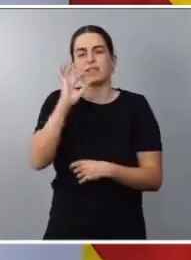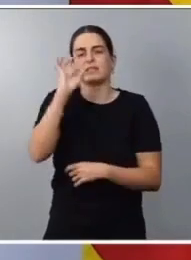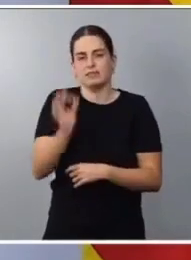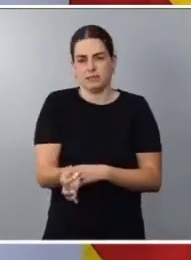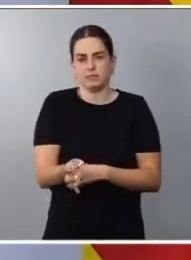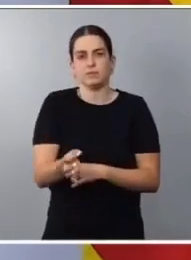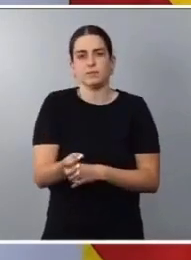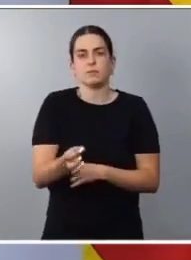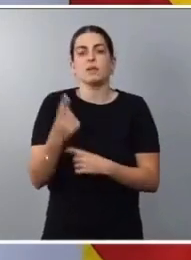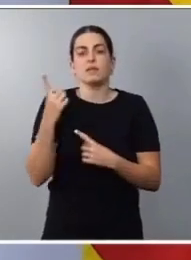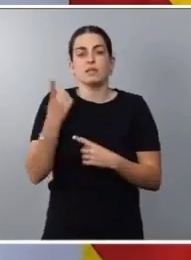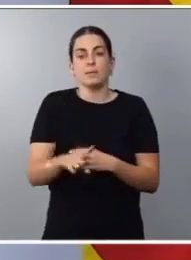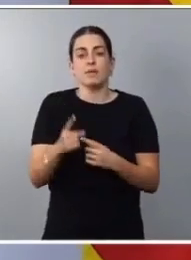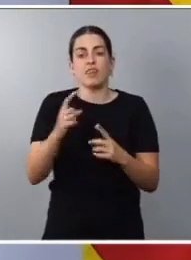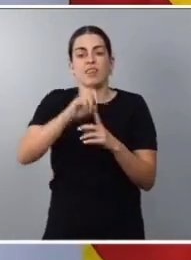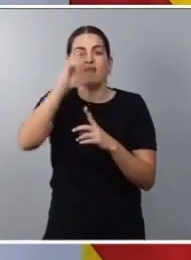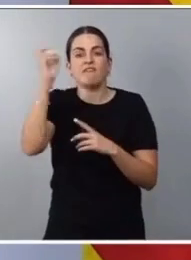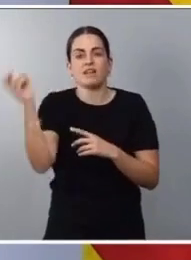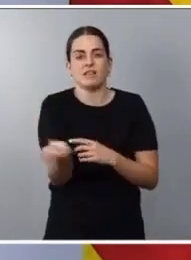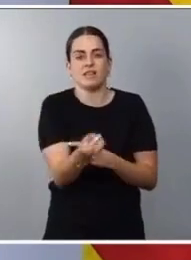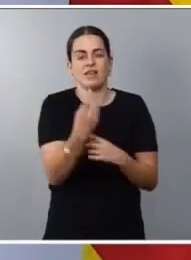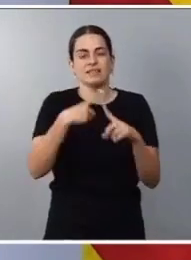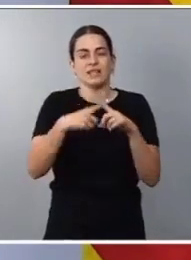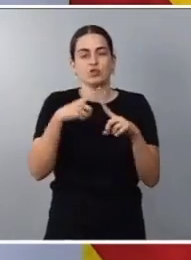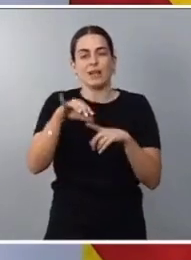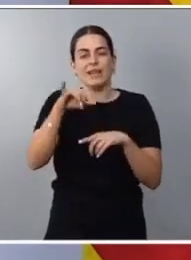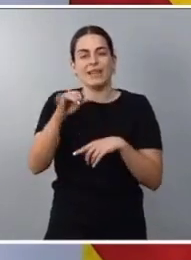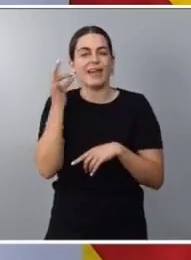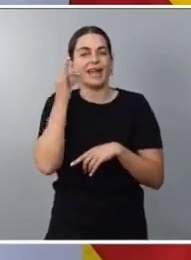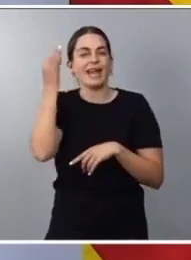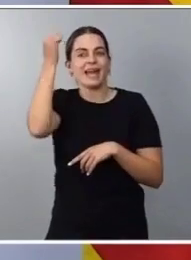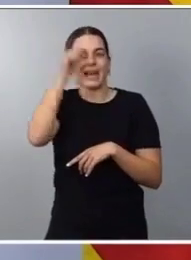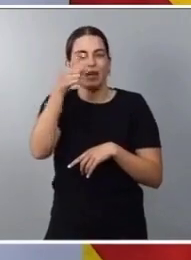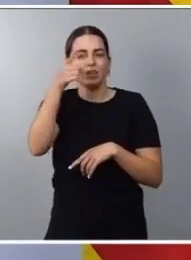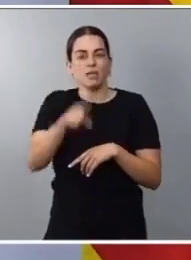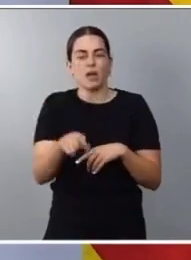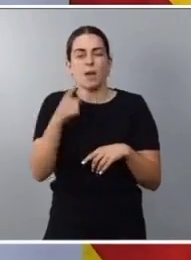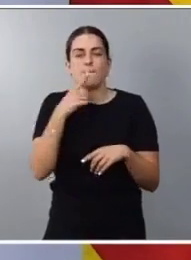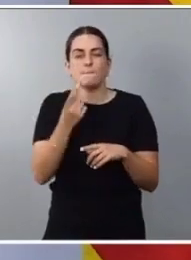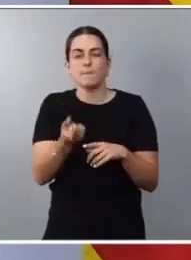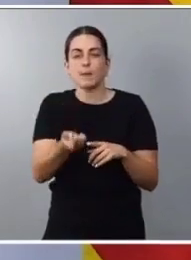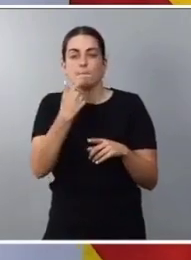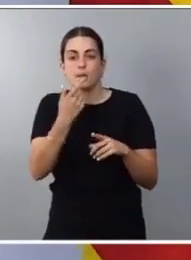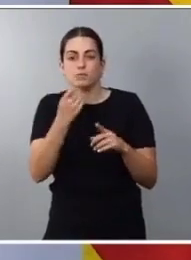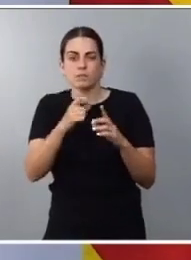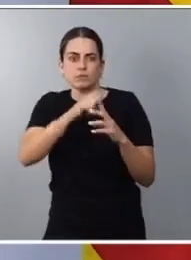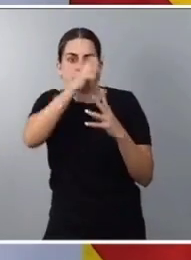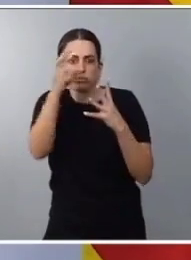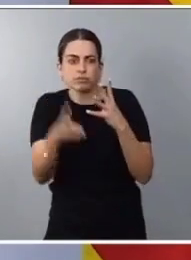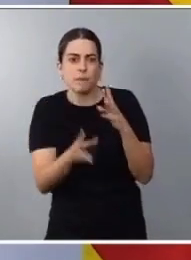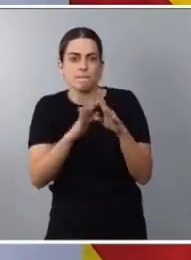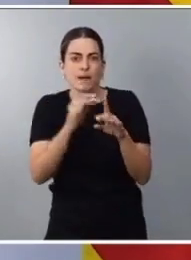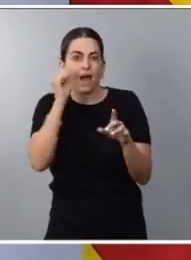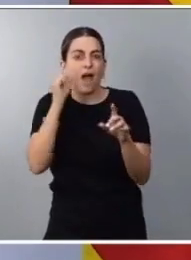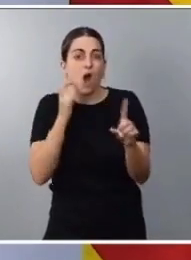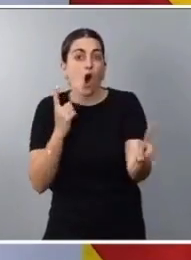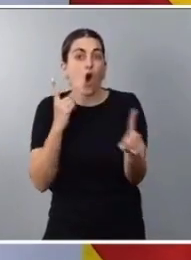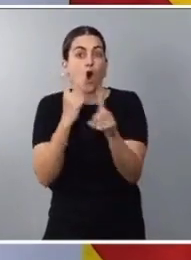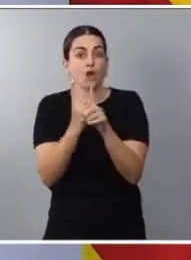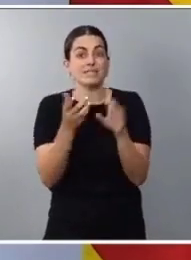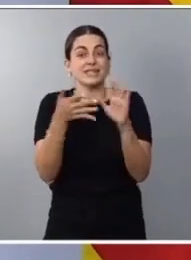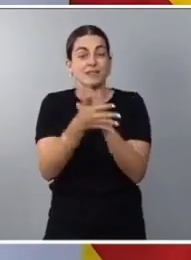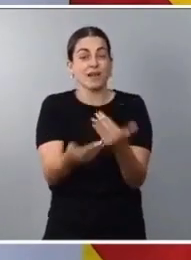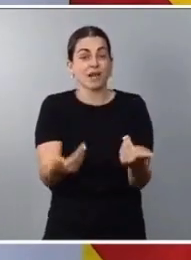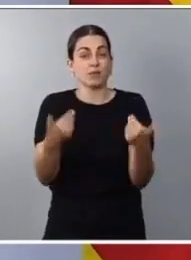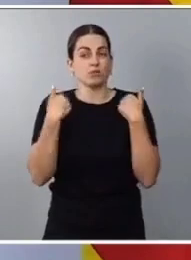sexual y de género, para conocer los diferentes métodos anticonceptivos, y que la anticoncepción no es solo una responsabilidad de las